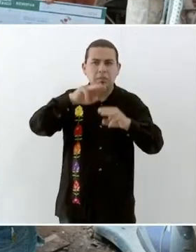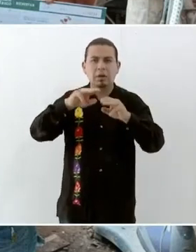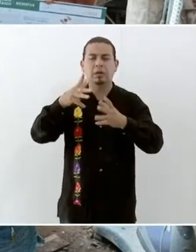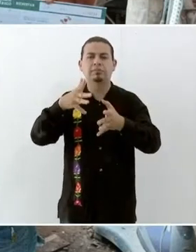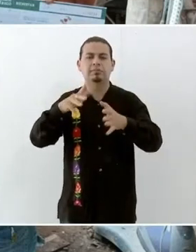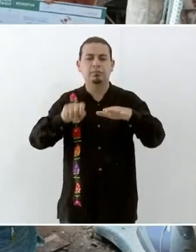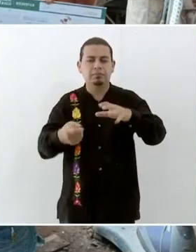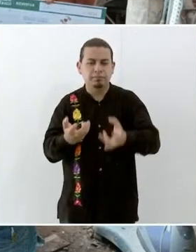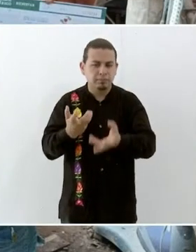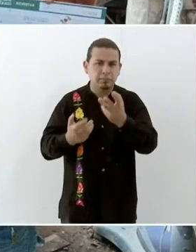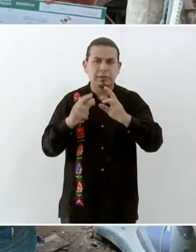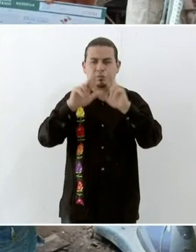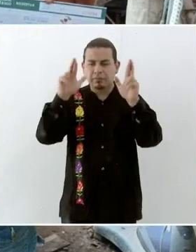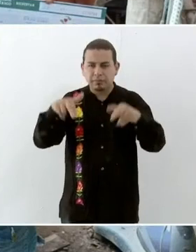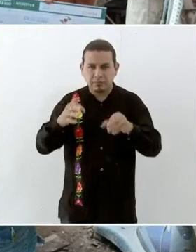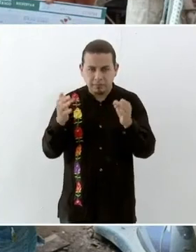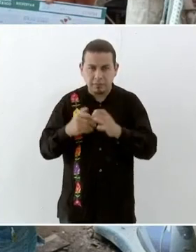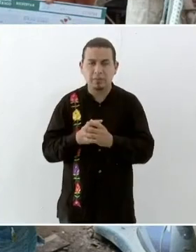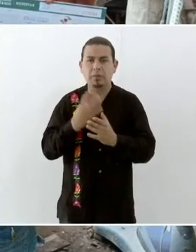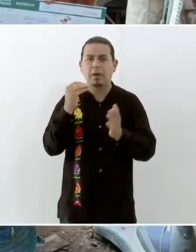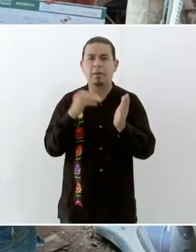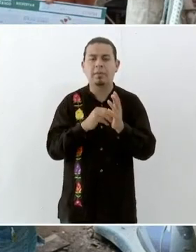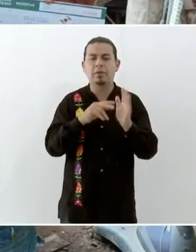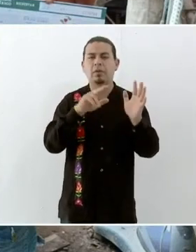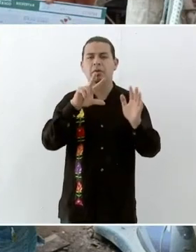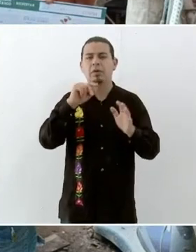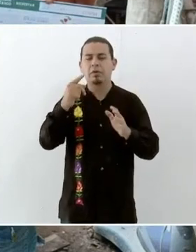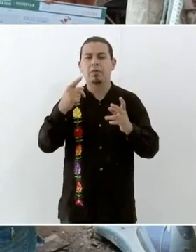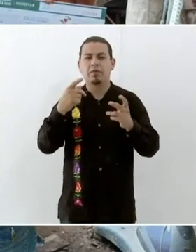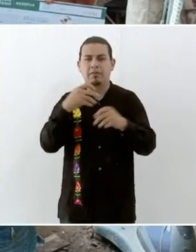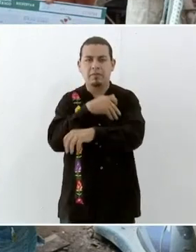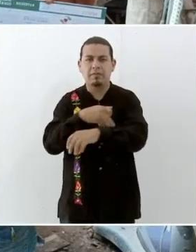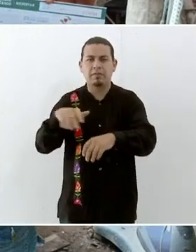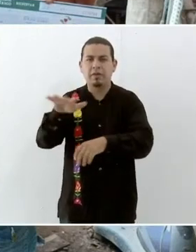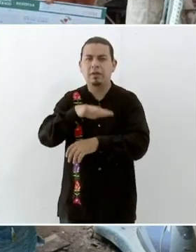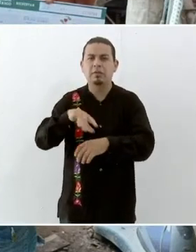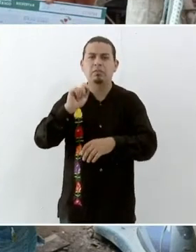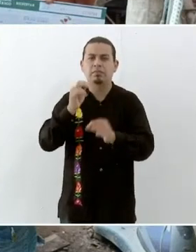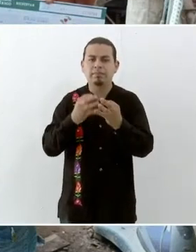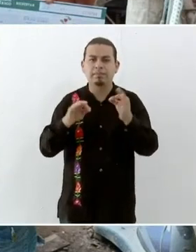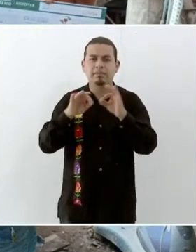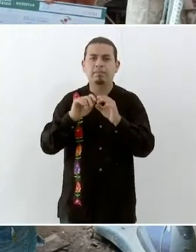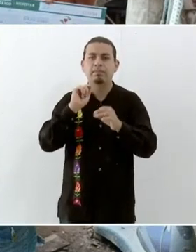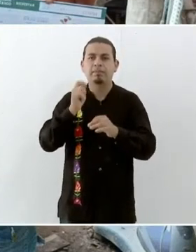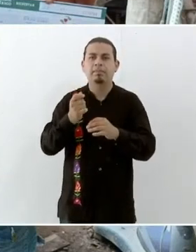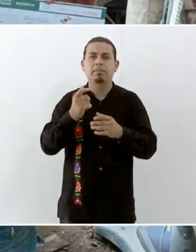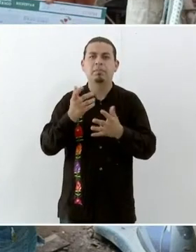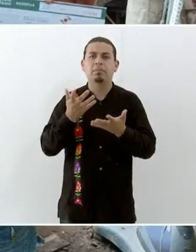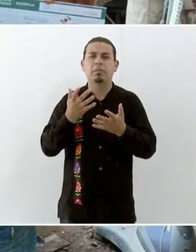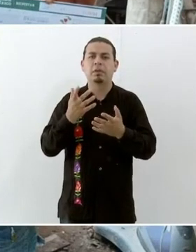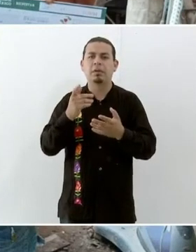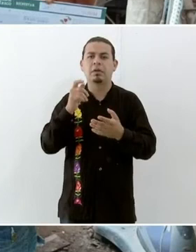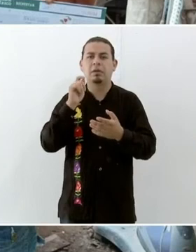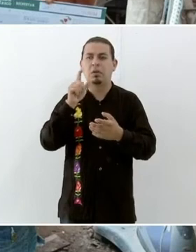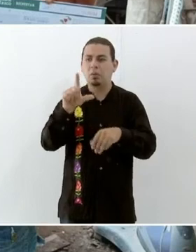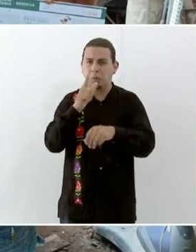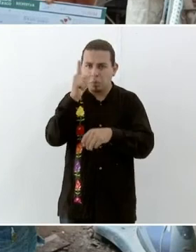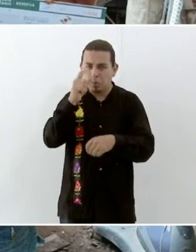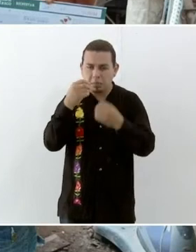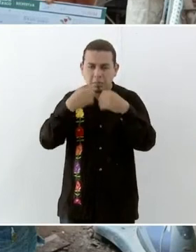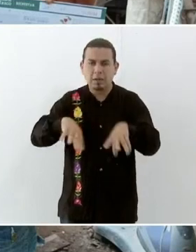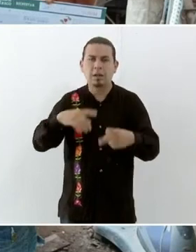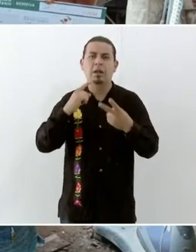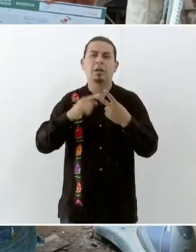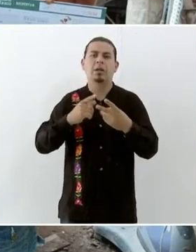familias se vieron afectadas de manera importante en sus servicios públicos, como la energía eléctrica,